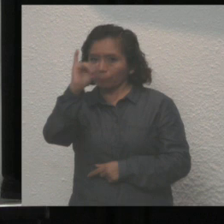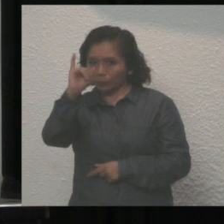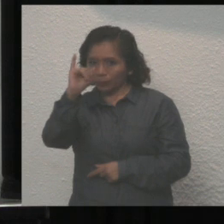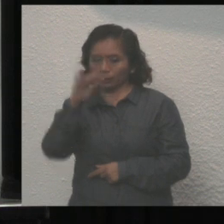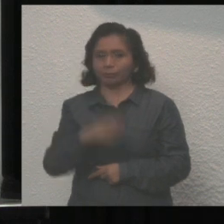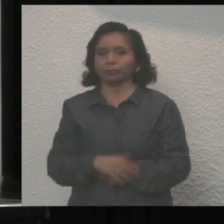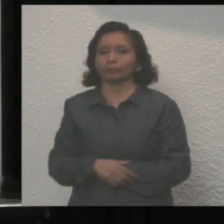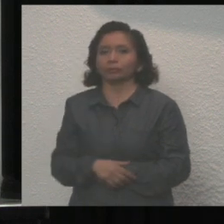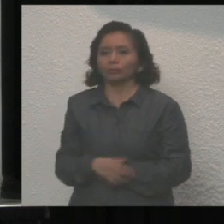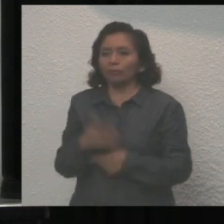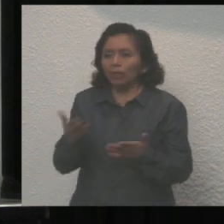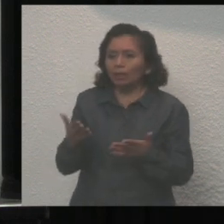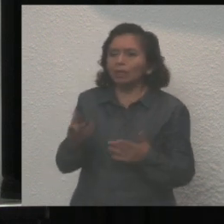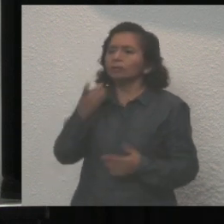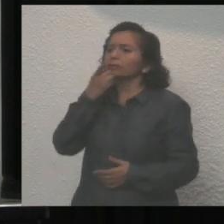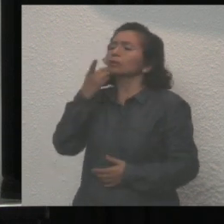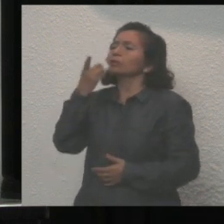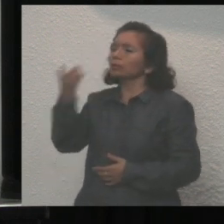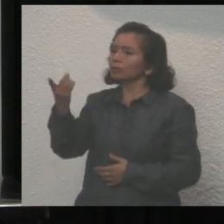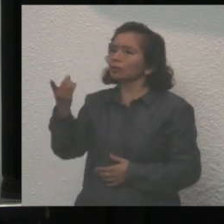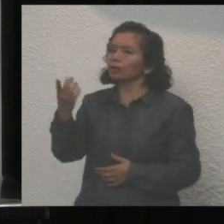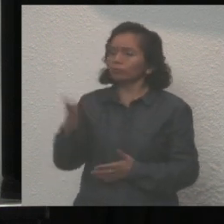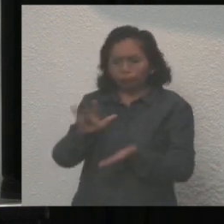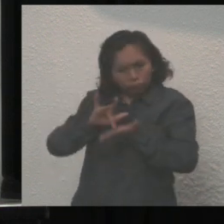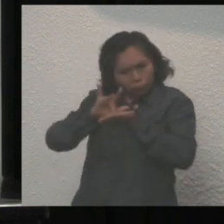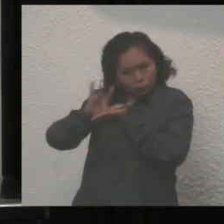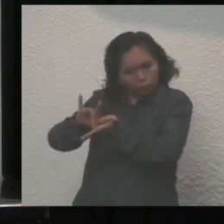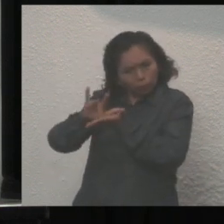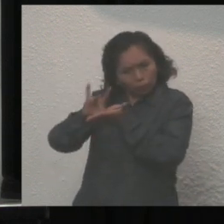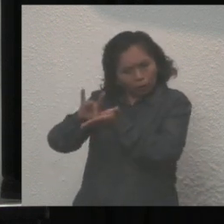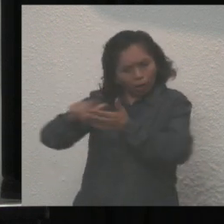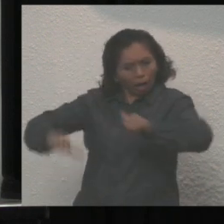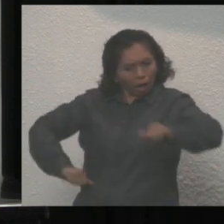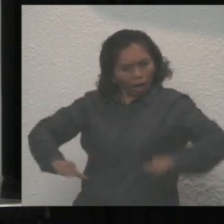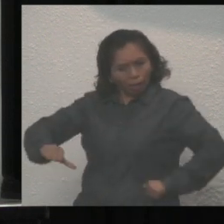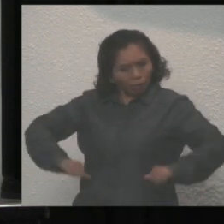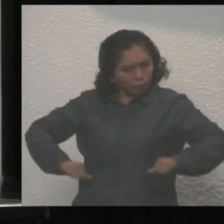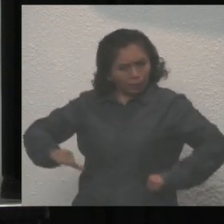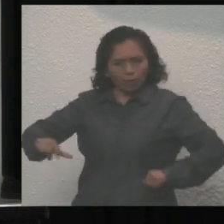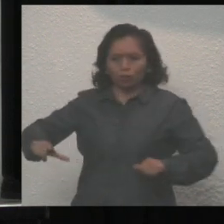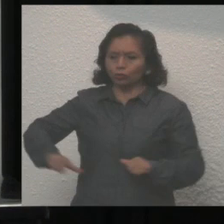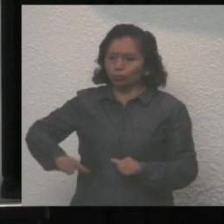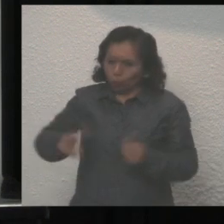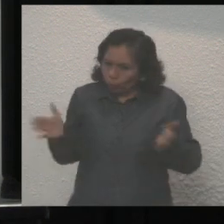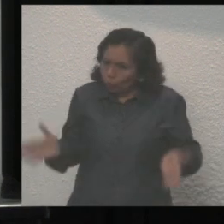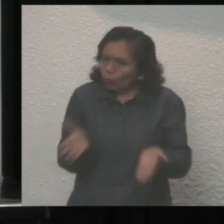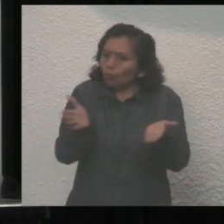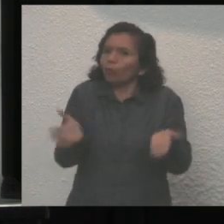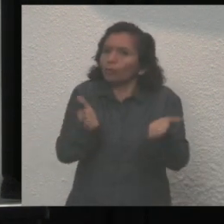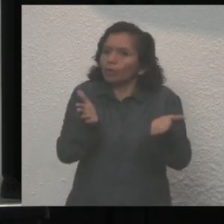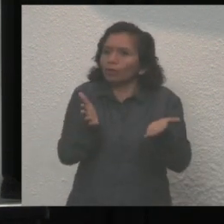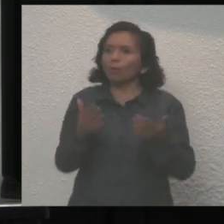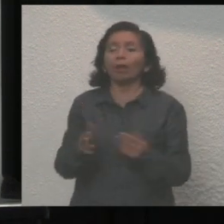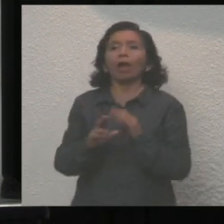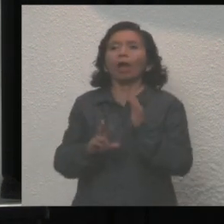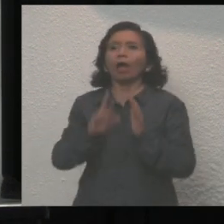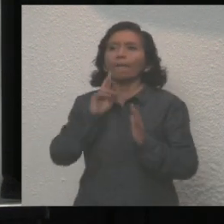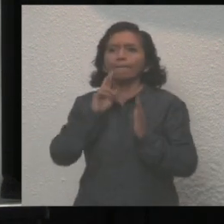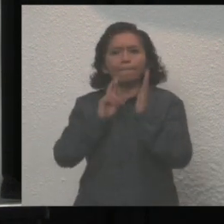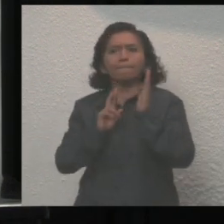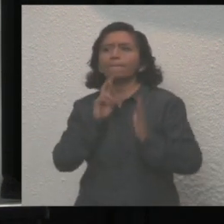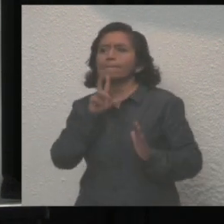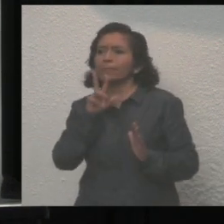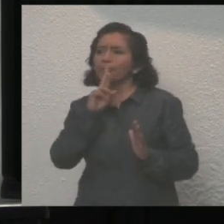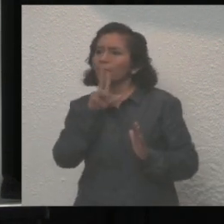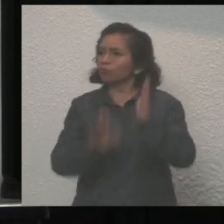le manifiesta la postura de apoyar todas las acciones que su gobierno impulse para mejorar las